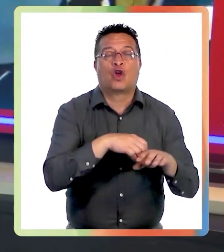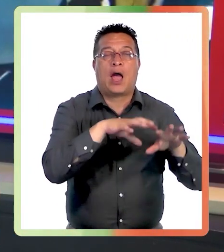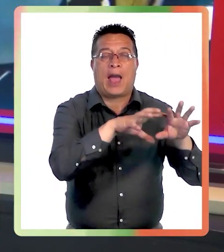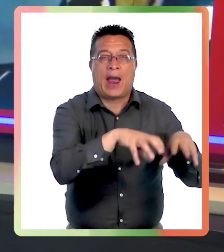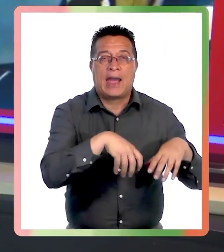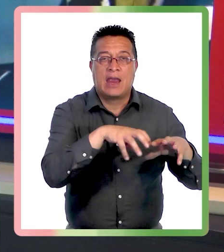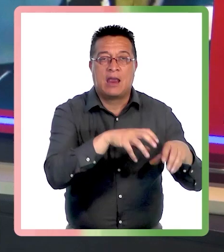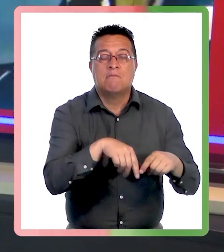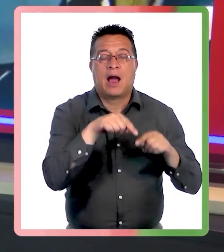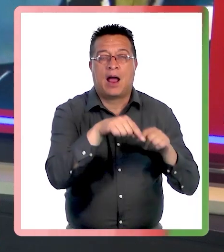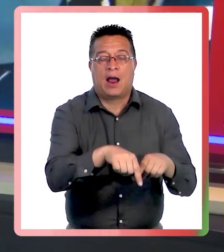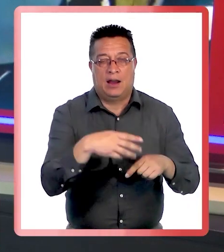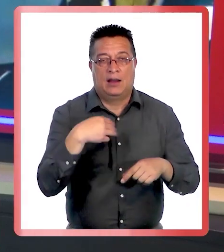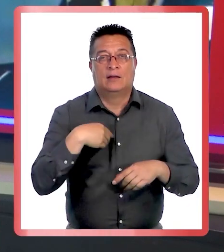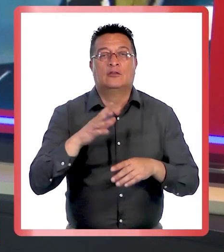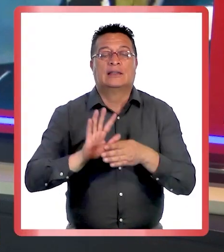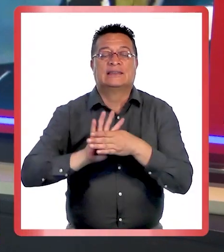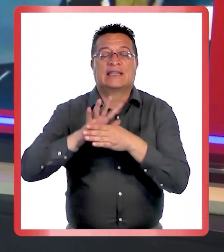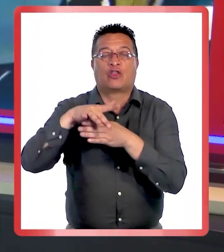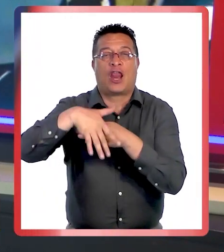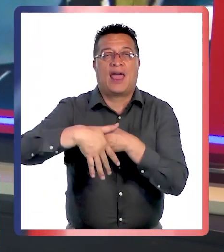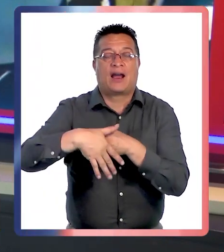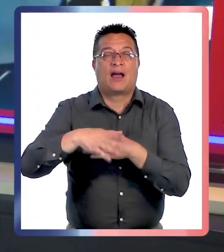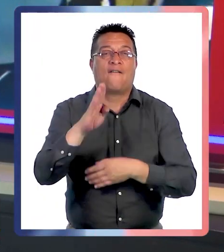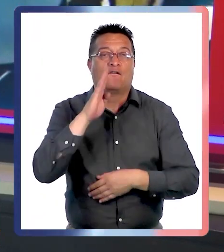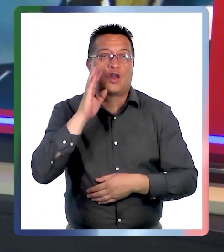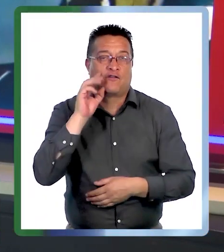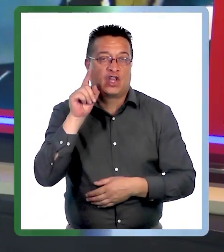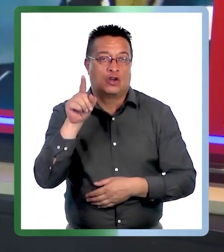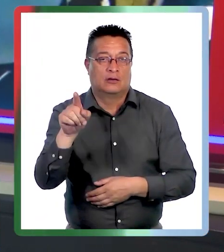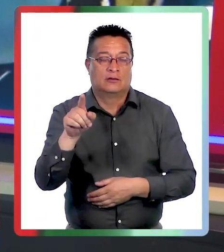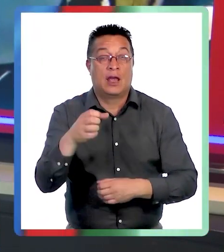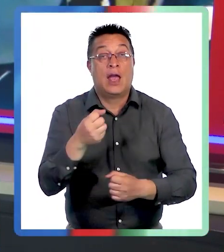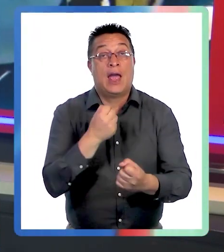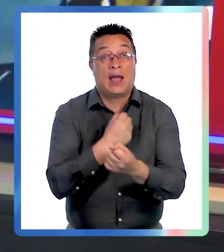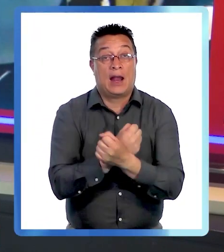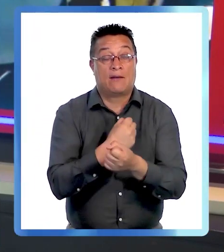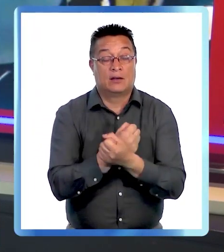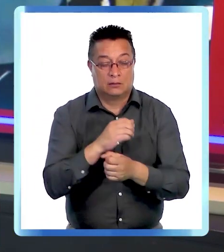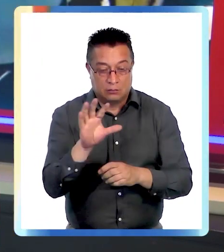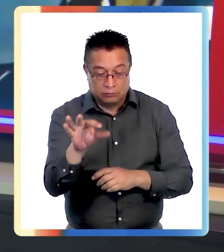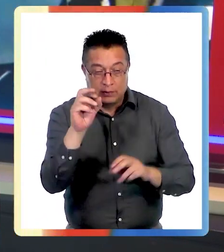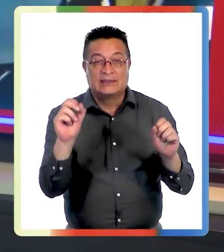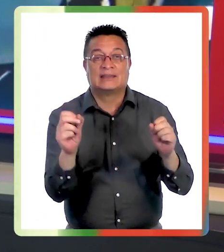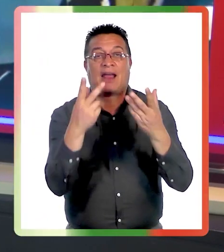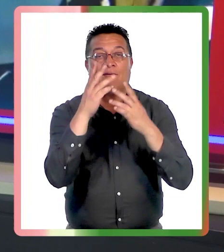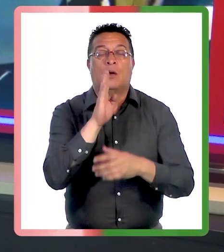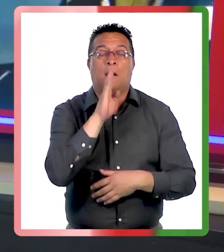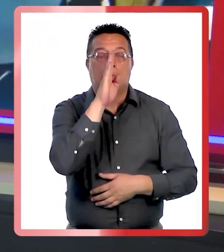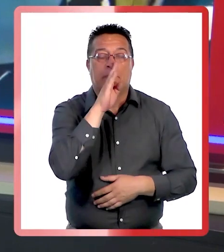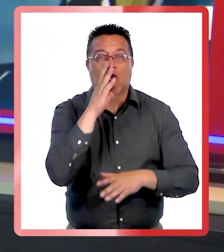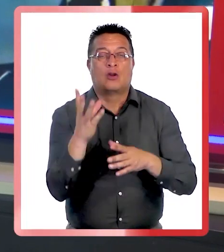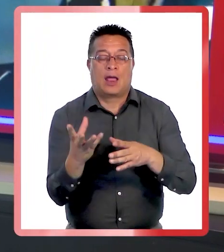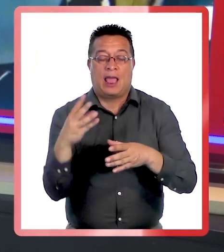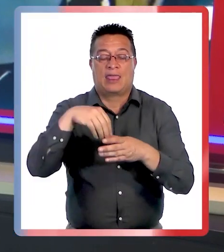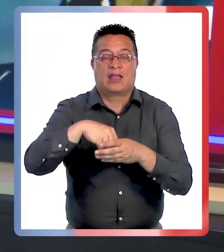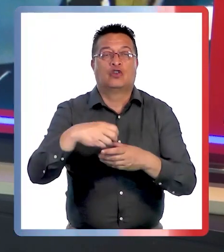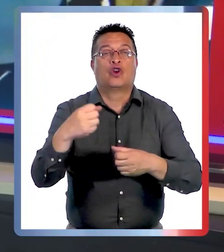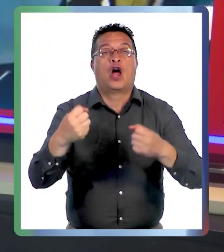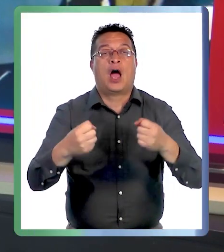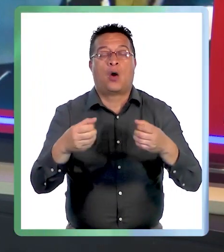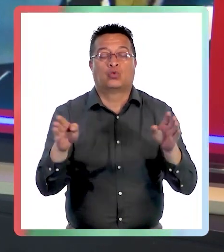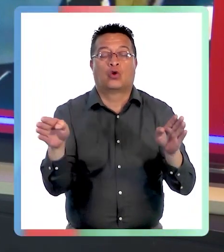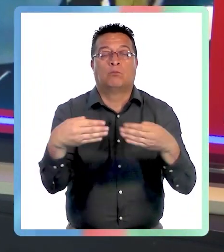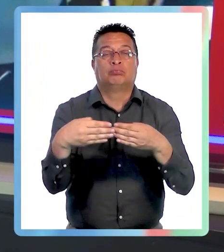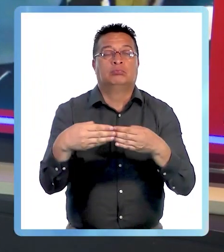animal se registró cerca del sector Salto del Laja en la región del Bío Bío, cuando Carabineros logró rescatar un perro que se encontraba